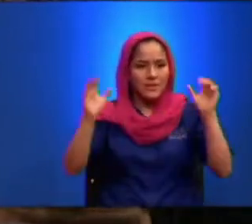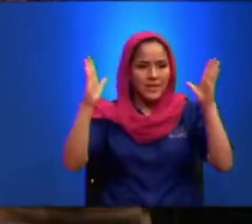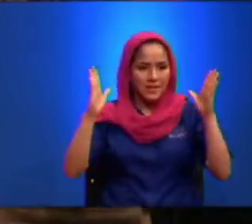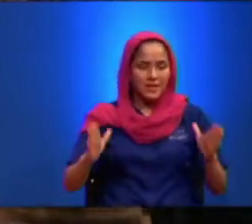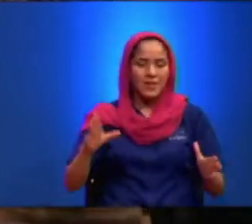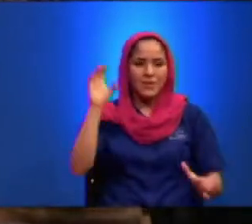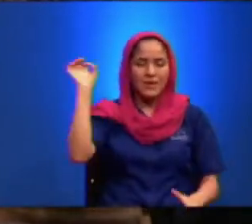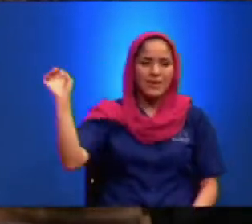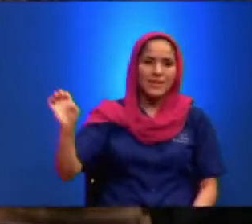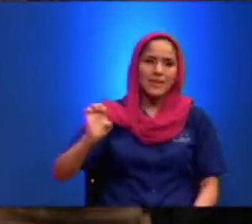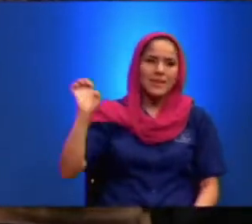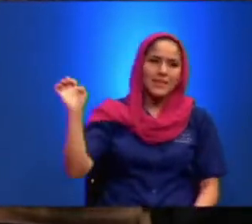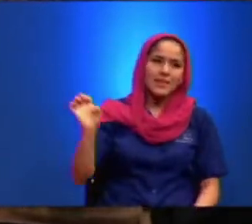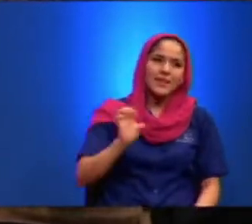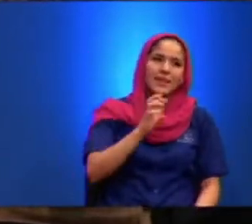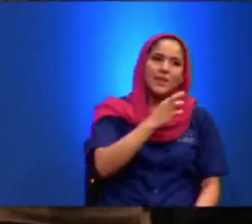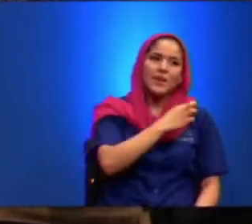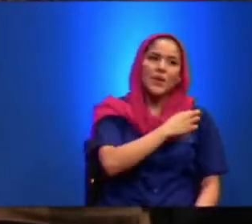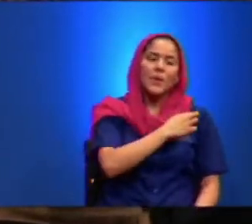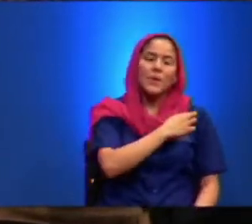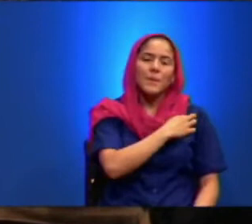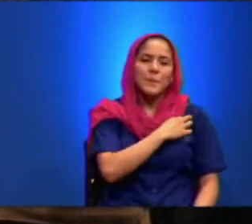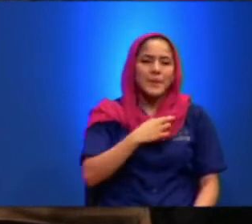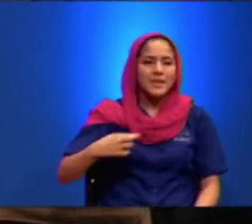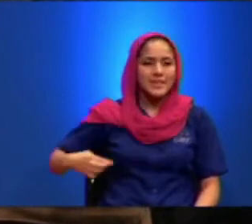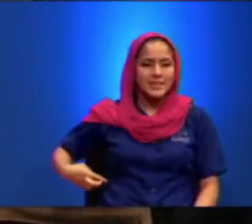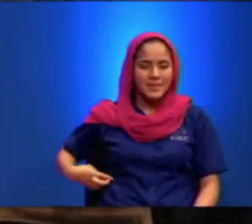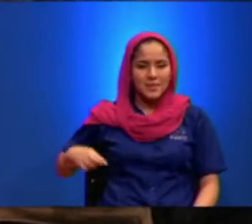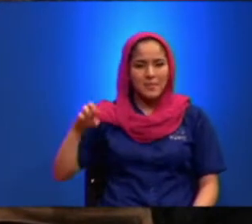Príncipe De paz